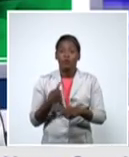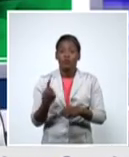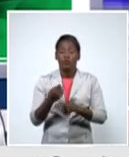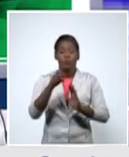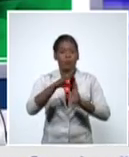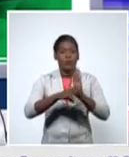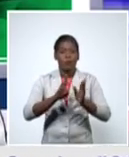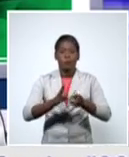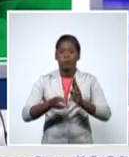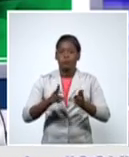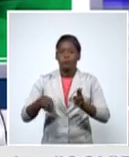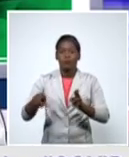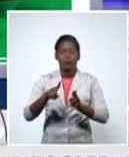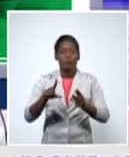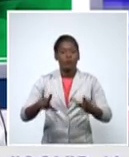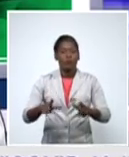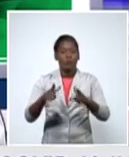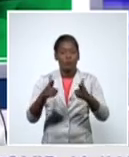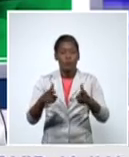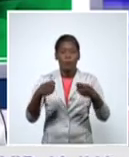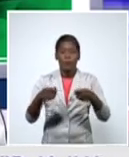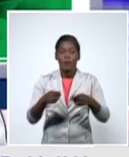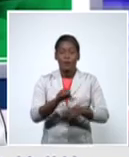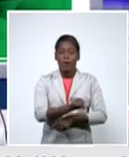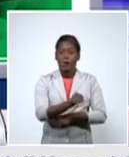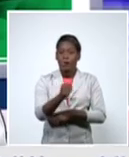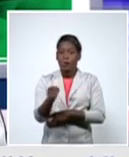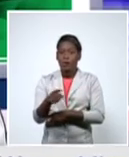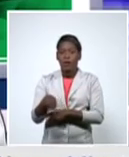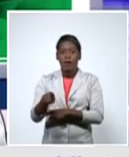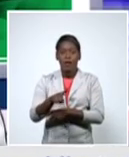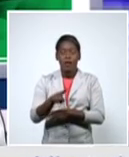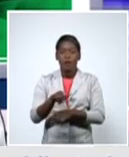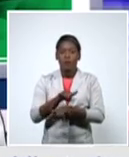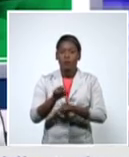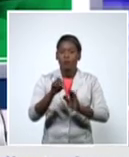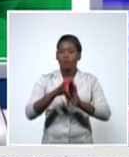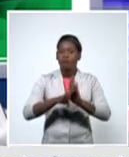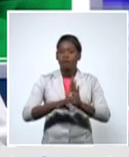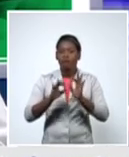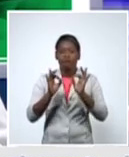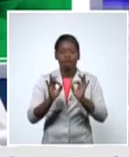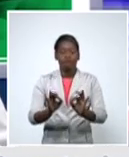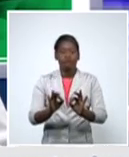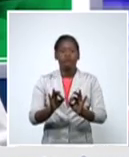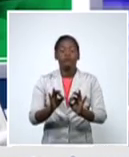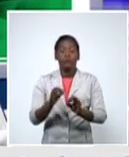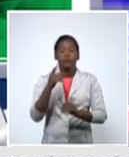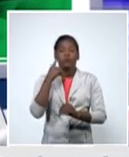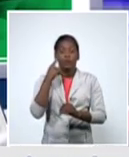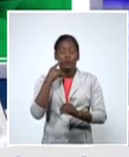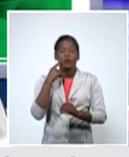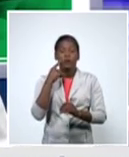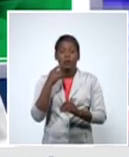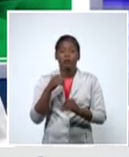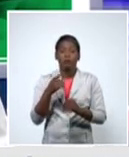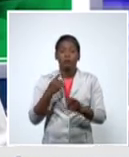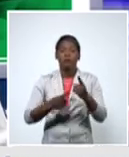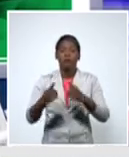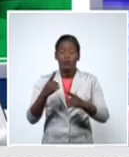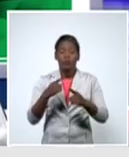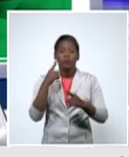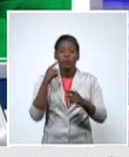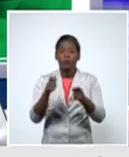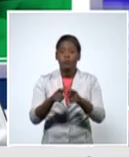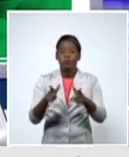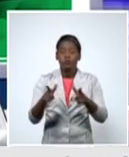todavía de más rigor todavía se aprecia un movimiento importante de las personas no obstante